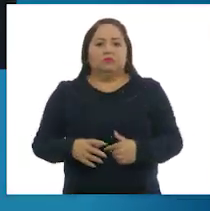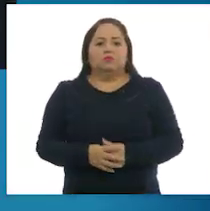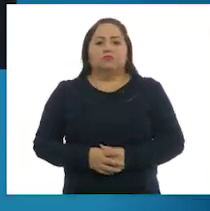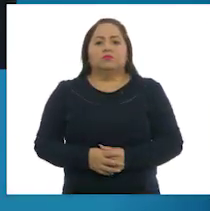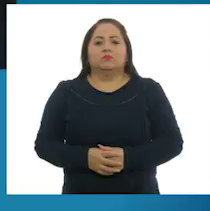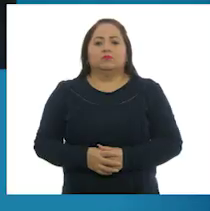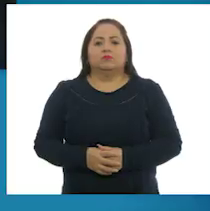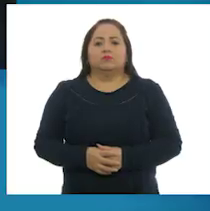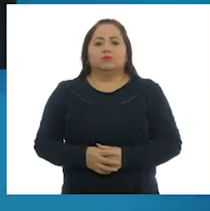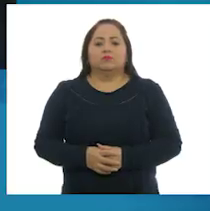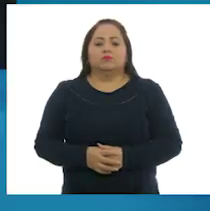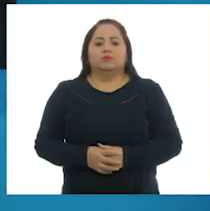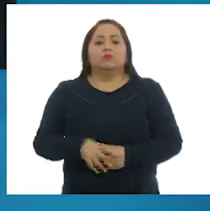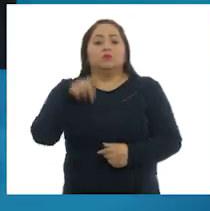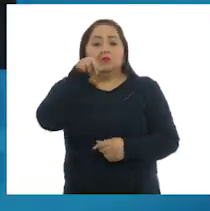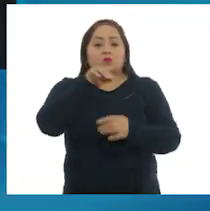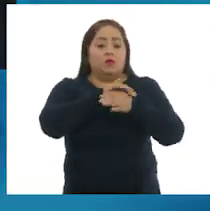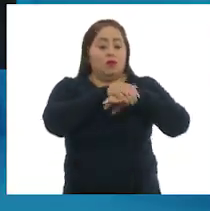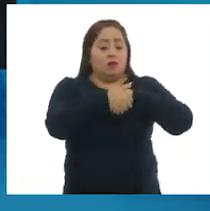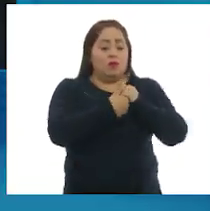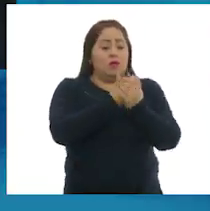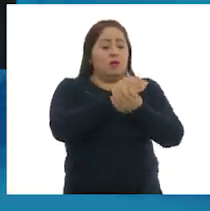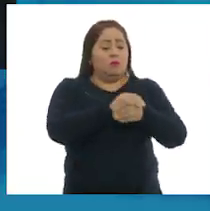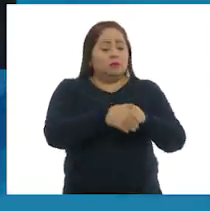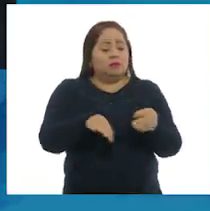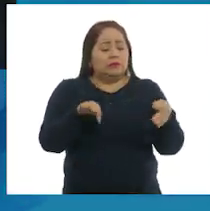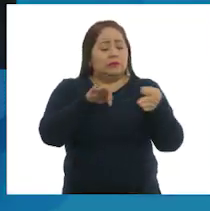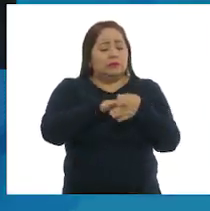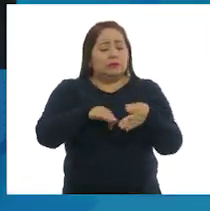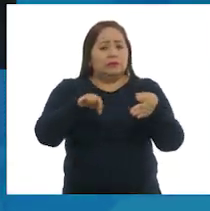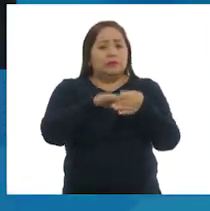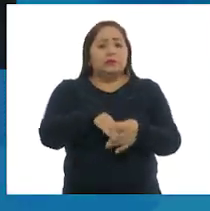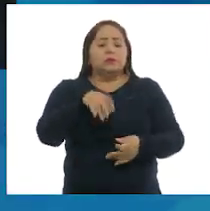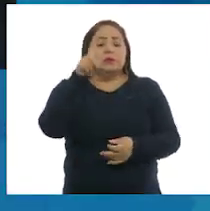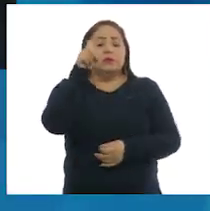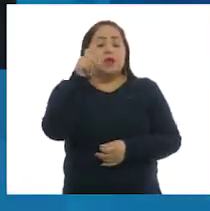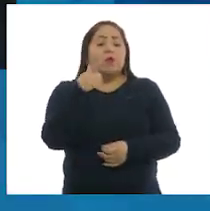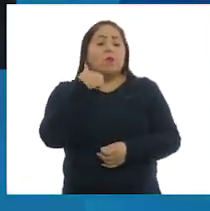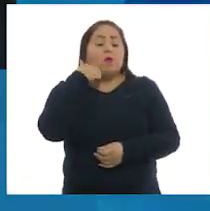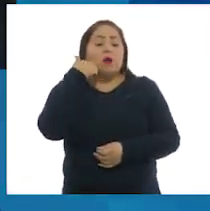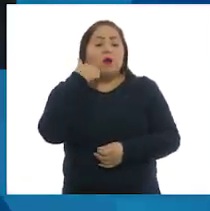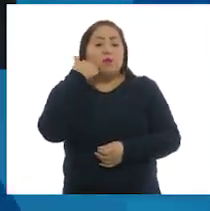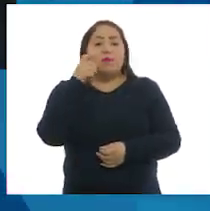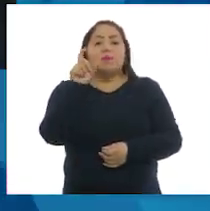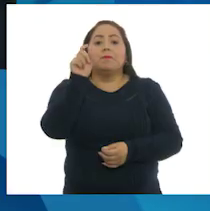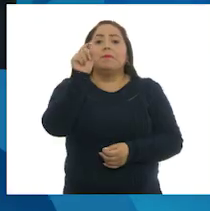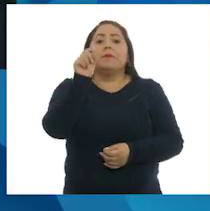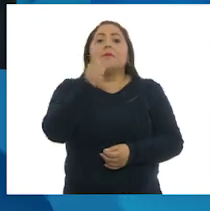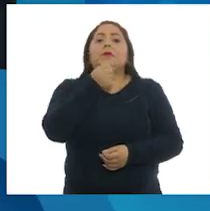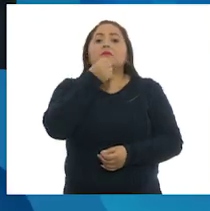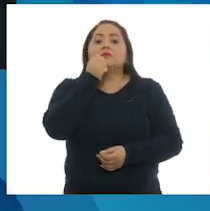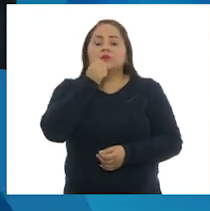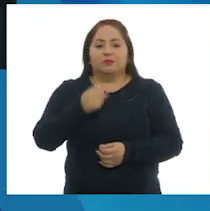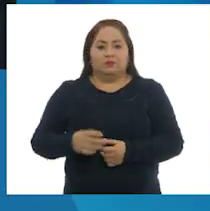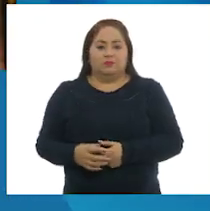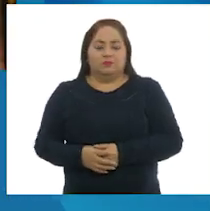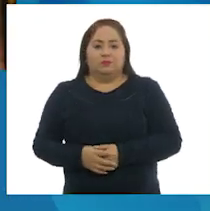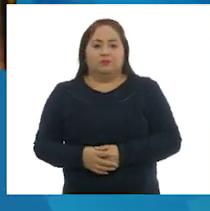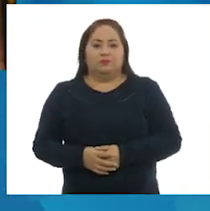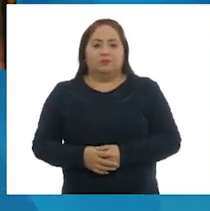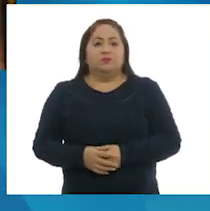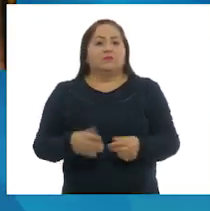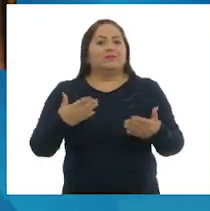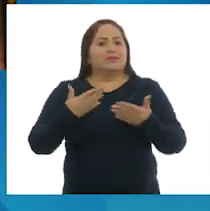el cubrebocas. Lava tus manos frecuentemente con agua y con jabón por lo menos durante 20 segundos.